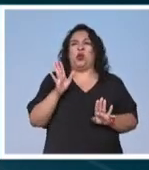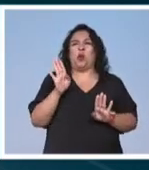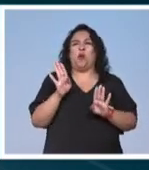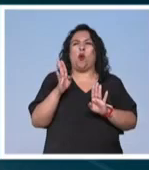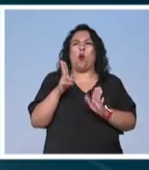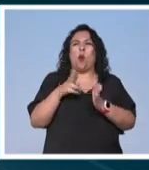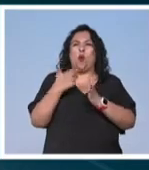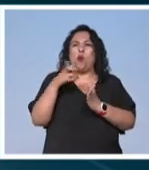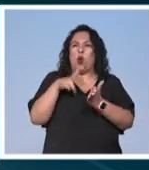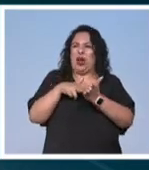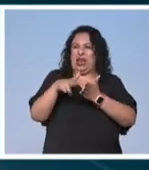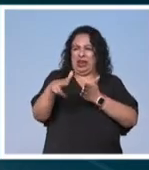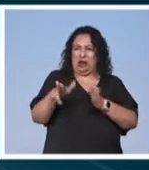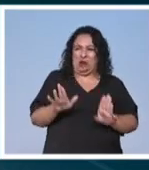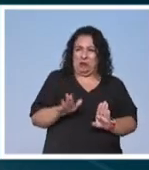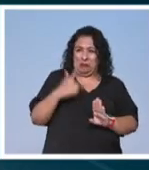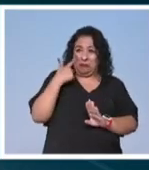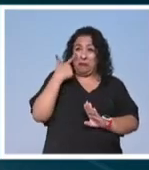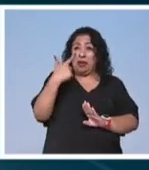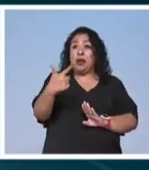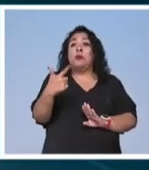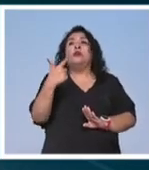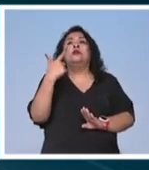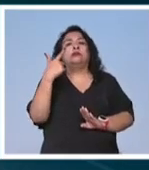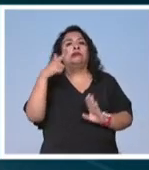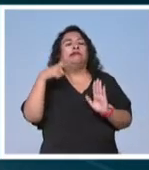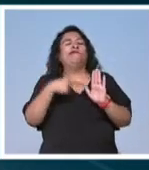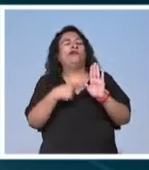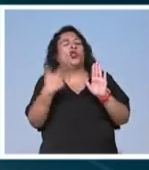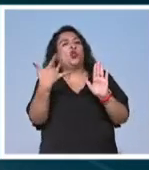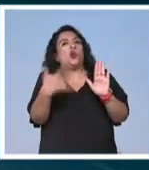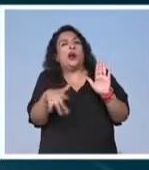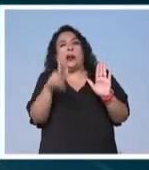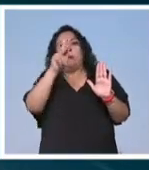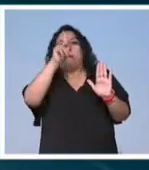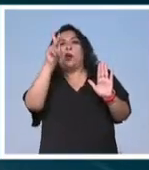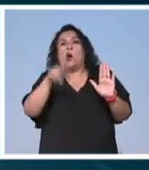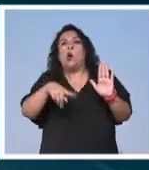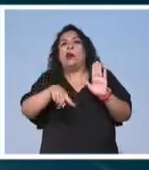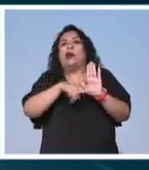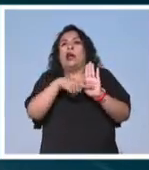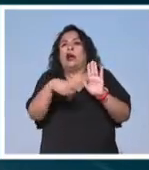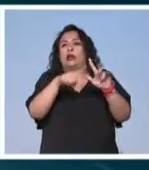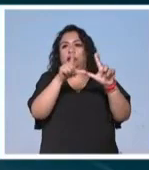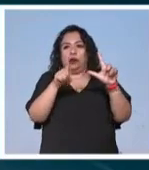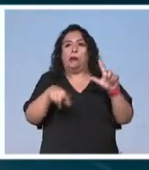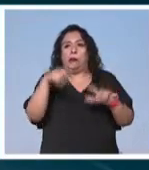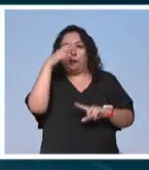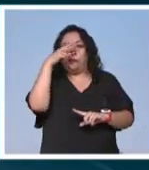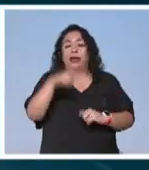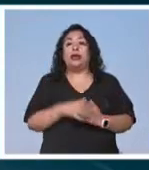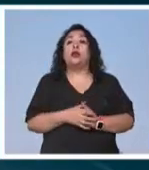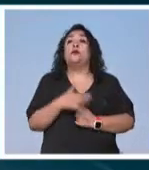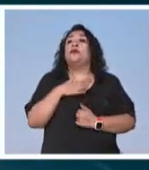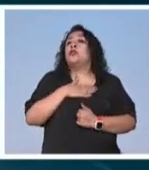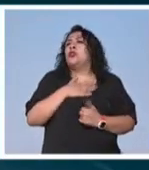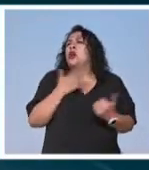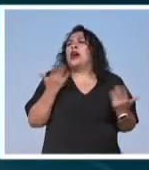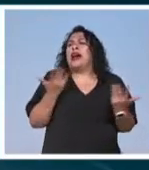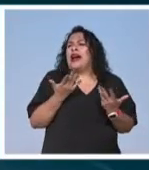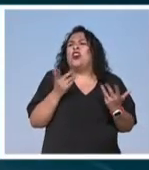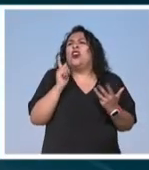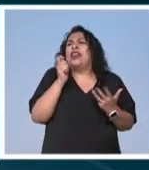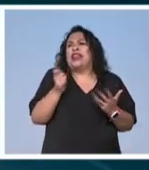mordaz humor negro, estas cintas siguen siendo un espejo doloroso de los peores males que aquejan a nuestro país. Yo lo que hago son unas